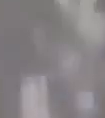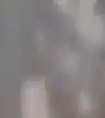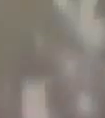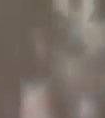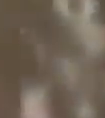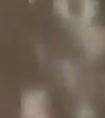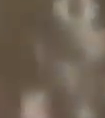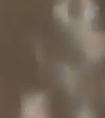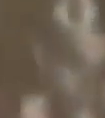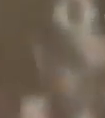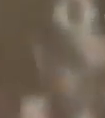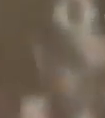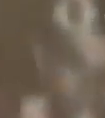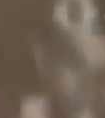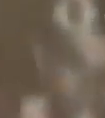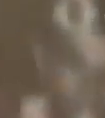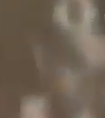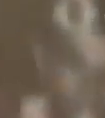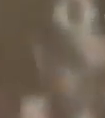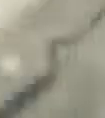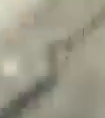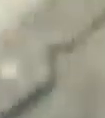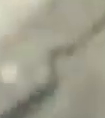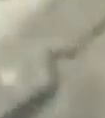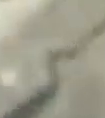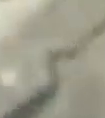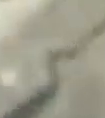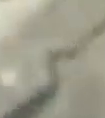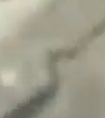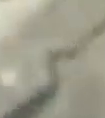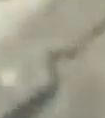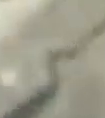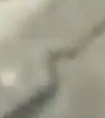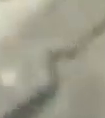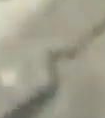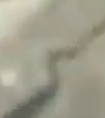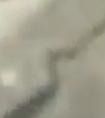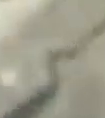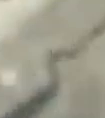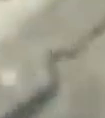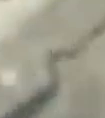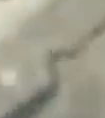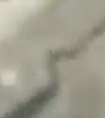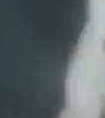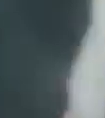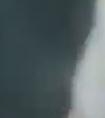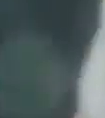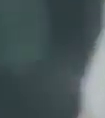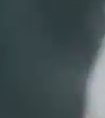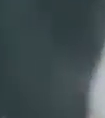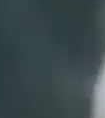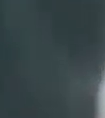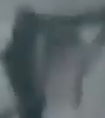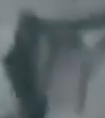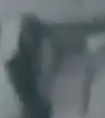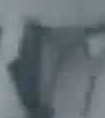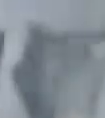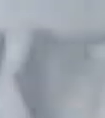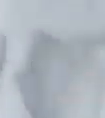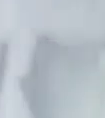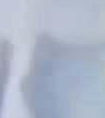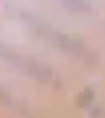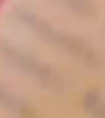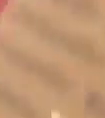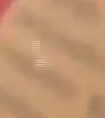revolucionarios y muchos murieron. Lo torturaron y lo torturaron hasta que murió